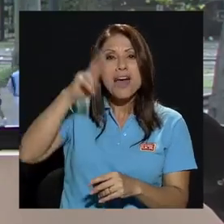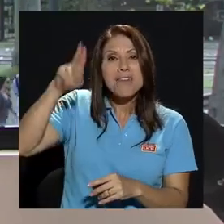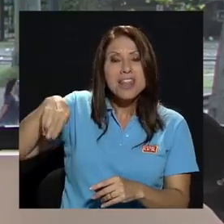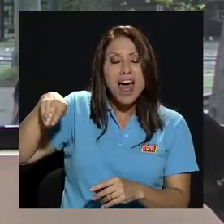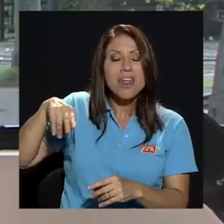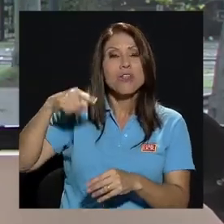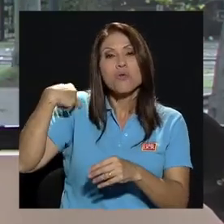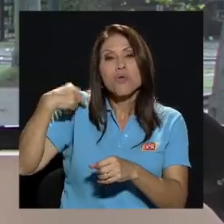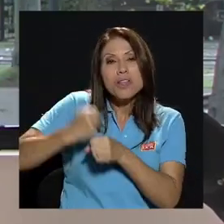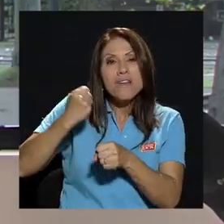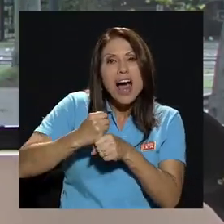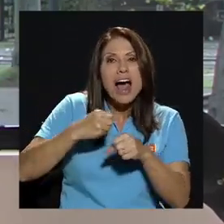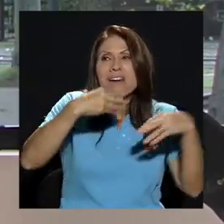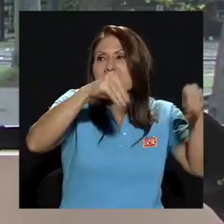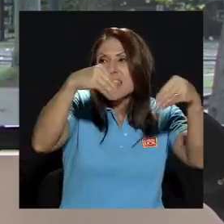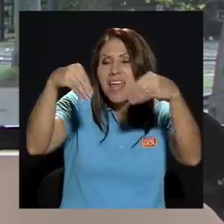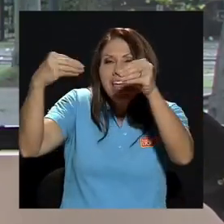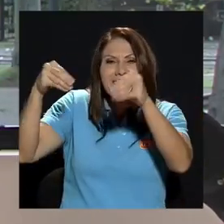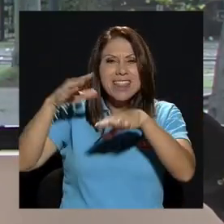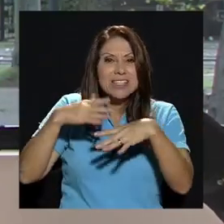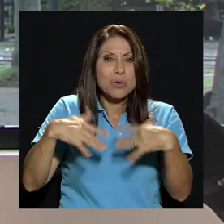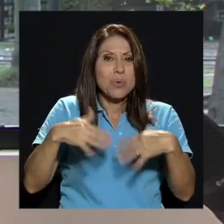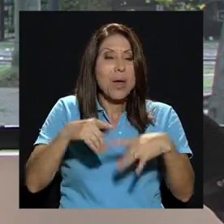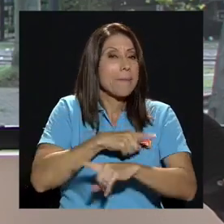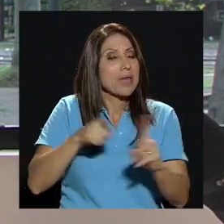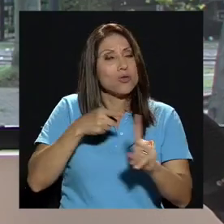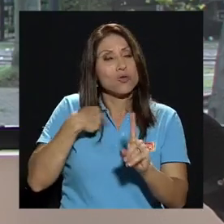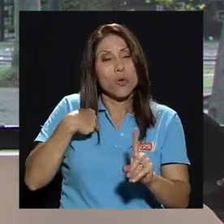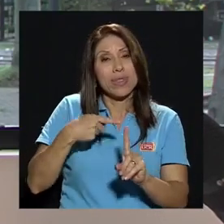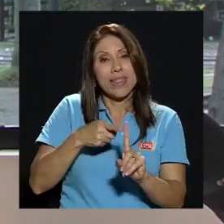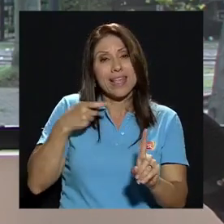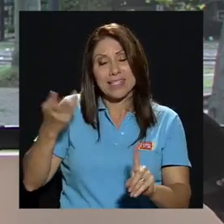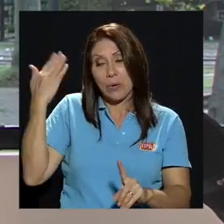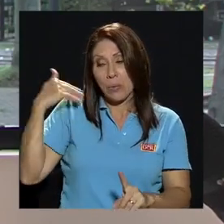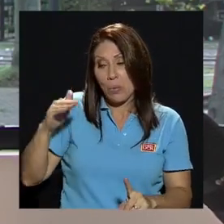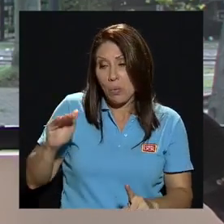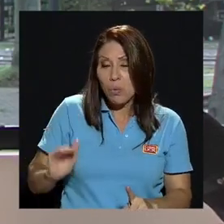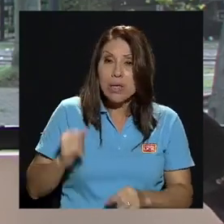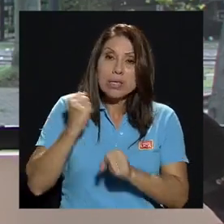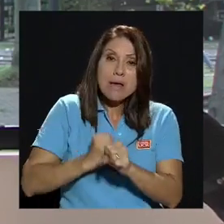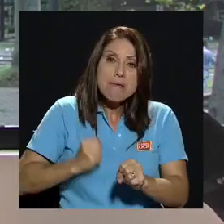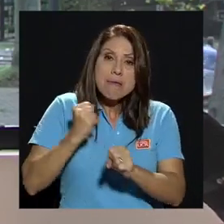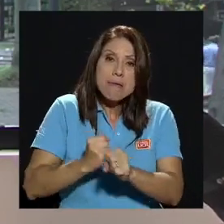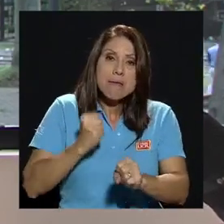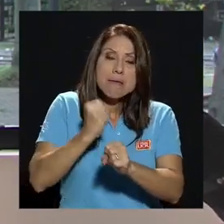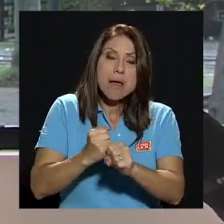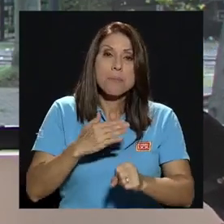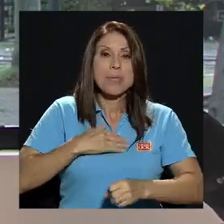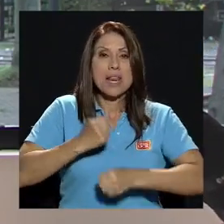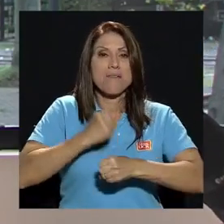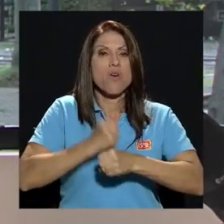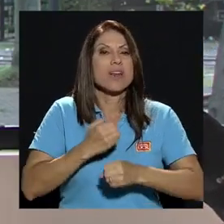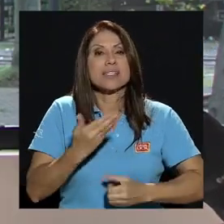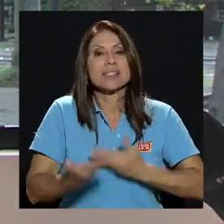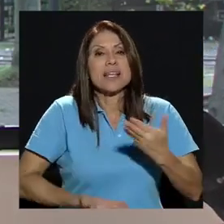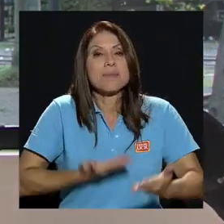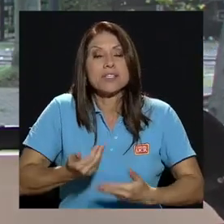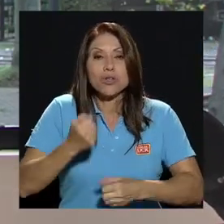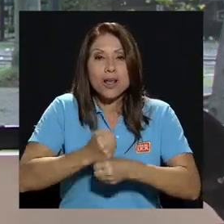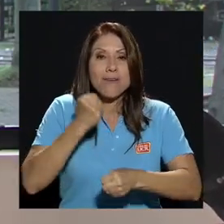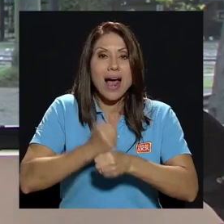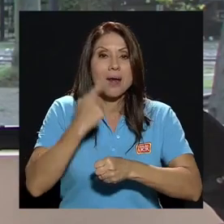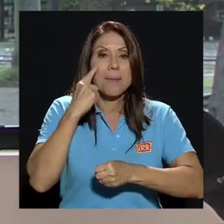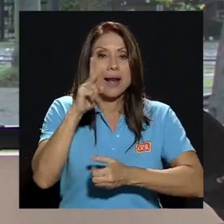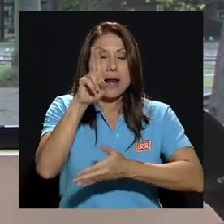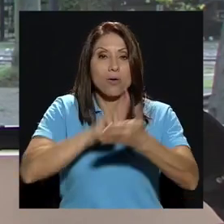como les digo a los compañeros mi labor es de servicio es de trabajar por la universidad por eso quiero llegar para darle a la universidad